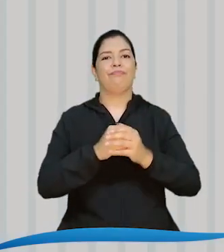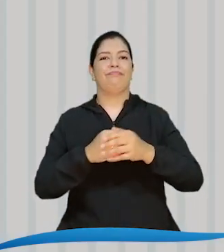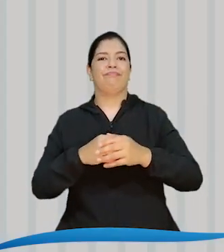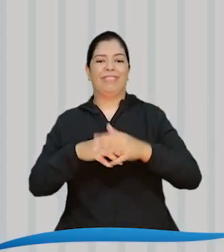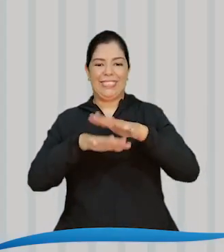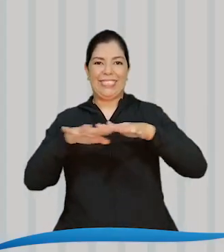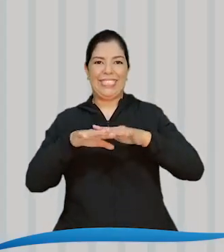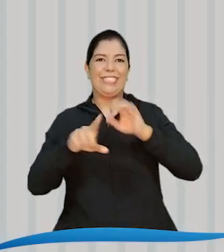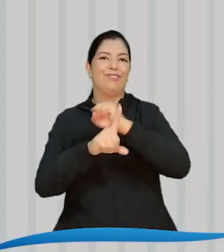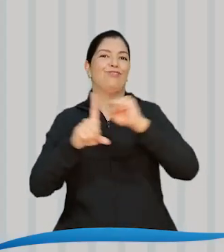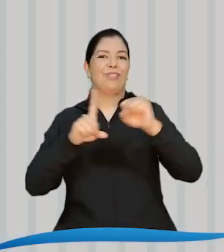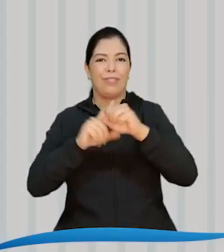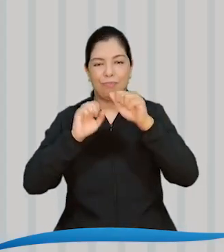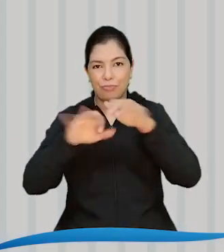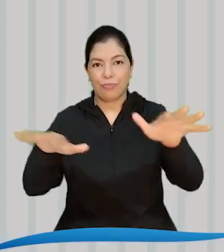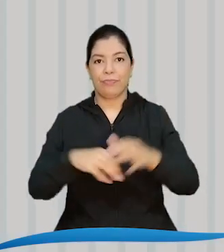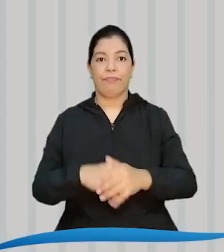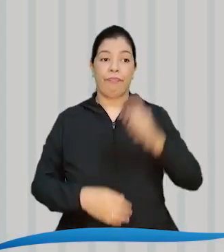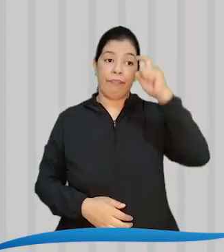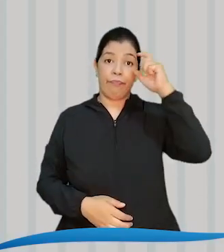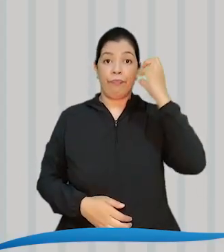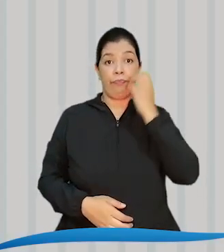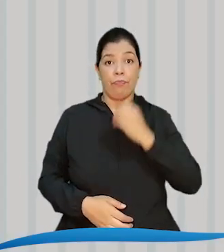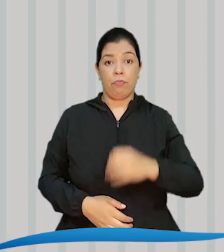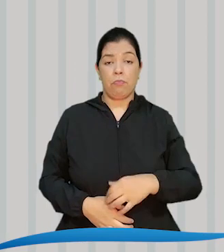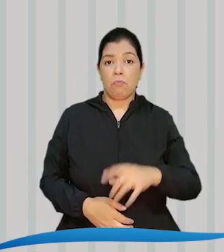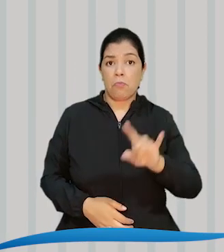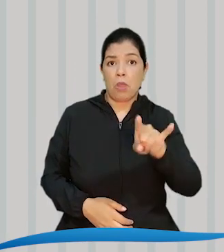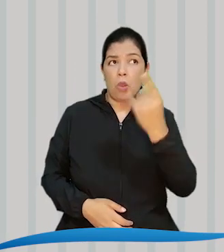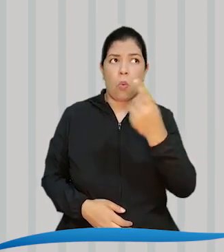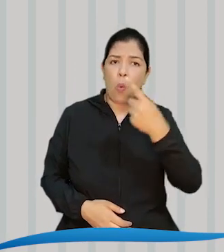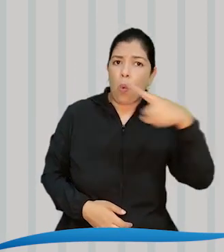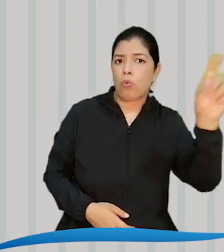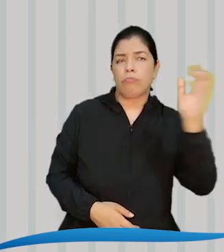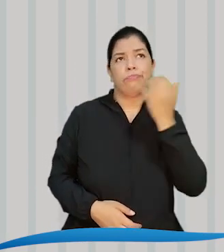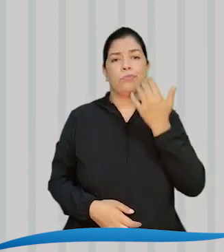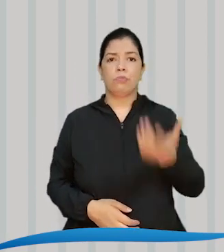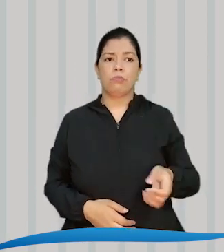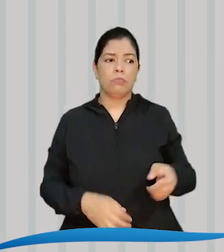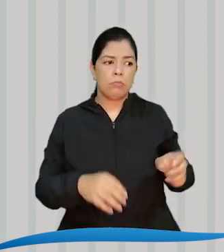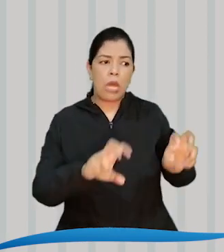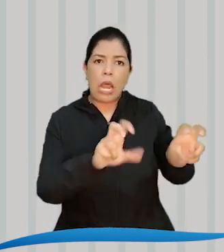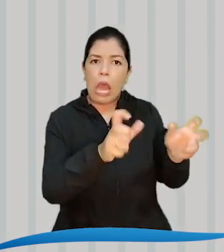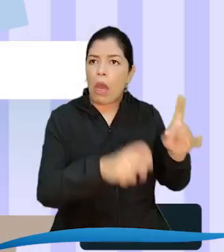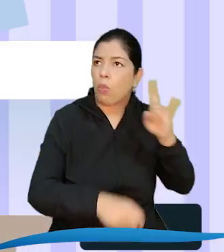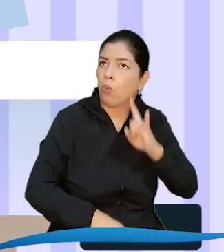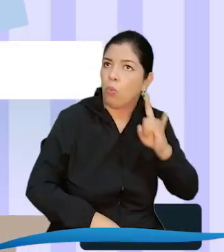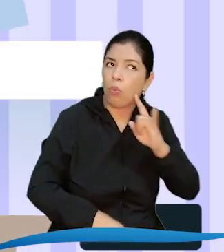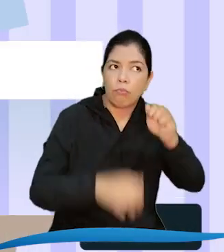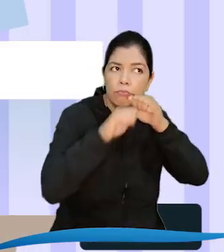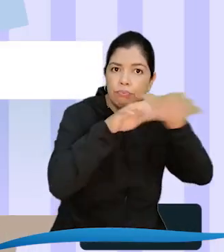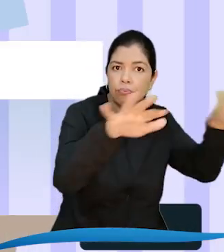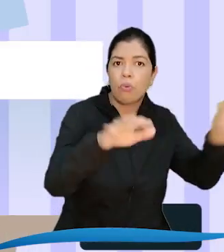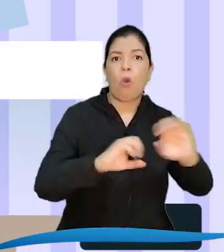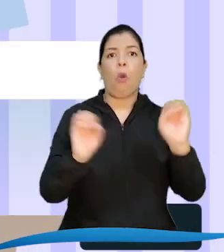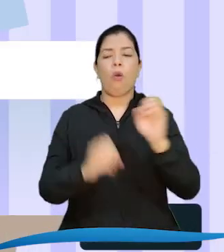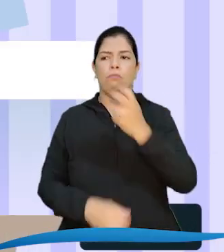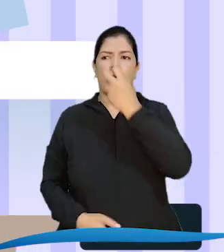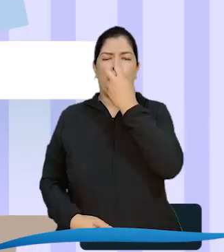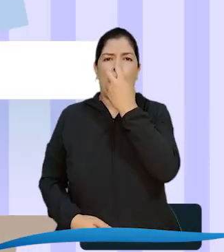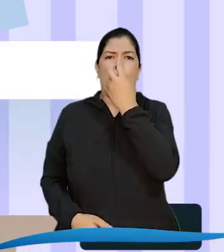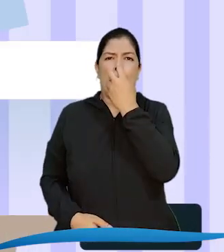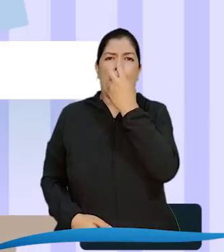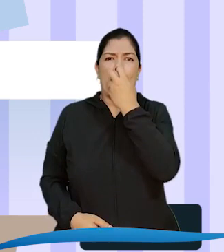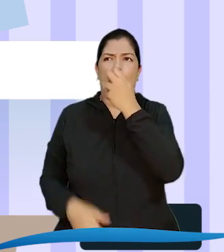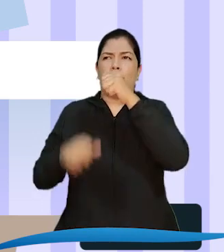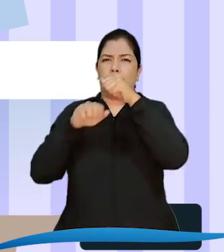otros medios de comunicación para su difusión Por ejemplo, anuncio por la emisora local o perifoneo Sí, esa actividad quedó